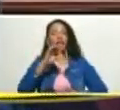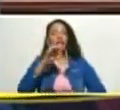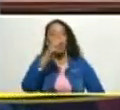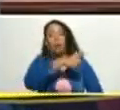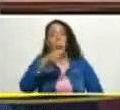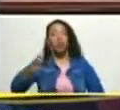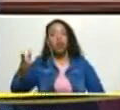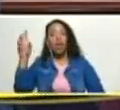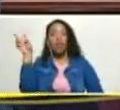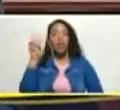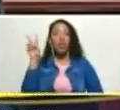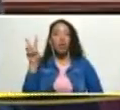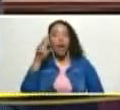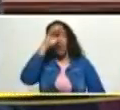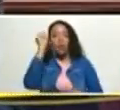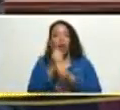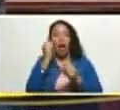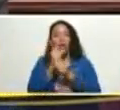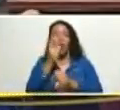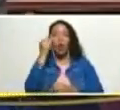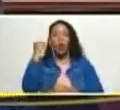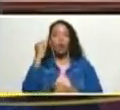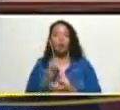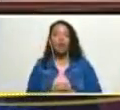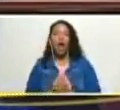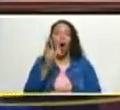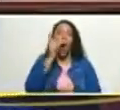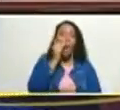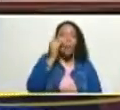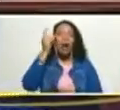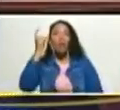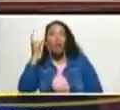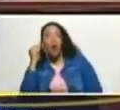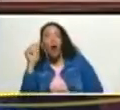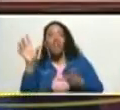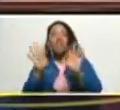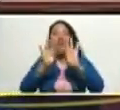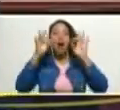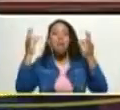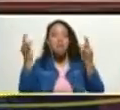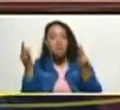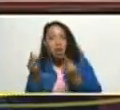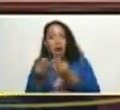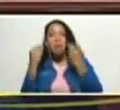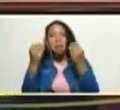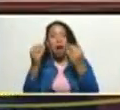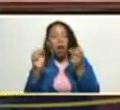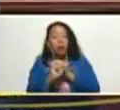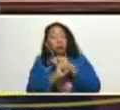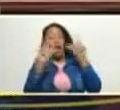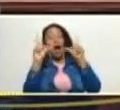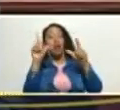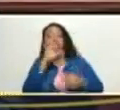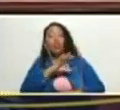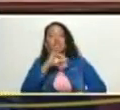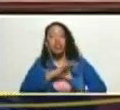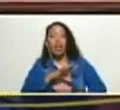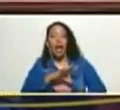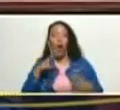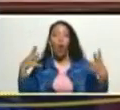del trabajador de la trabajadora del hombre de la mujer de la familia para impactar la sociedad en su conjunto